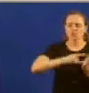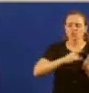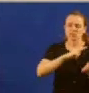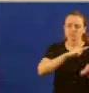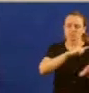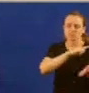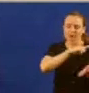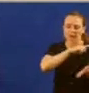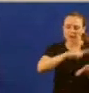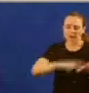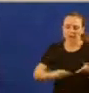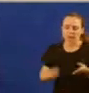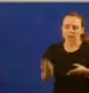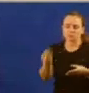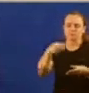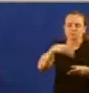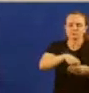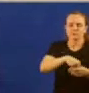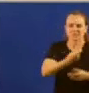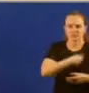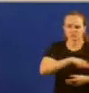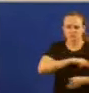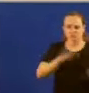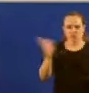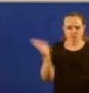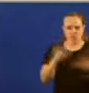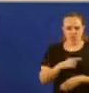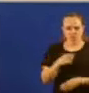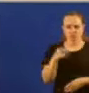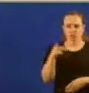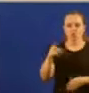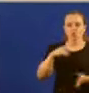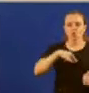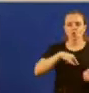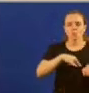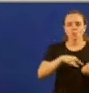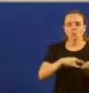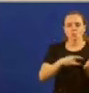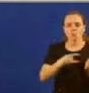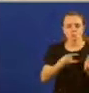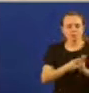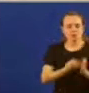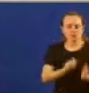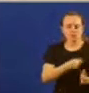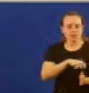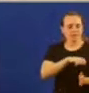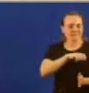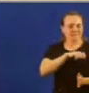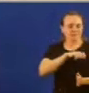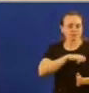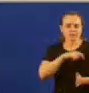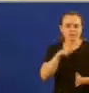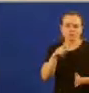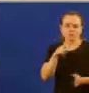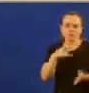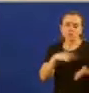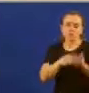España. O seu único proxecto para España chamase Núñez Feijó.